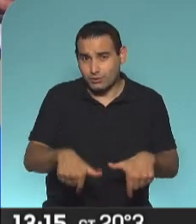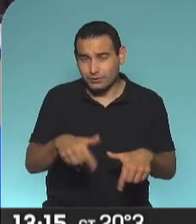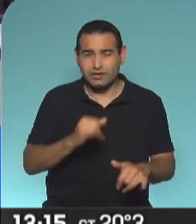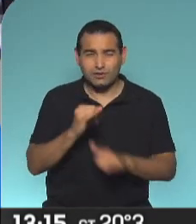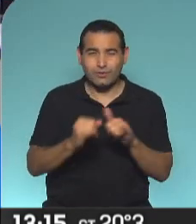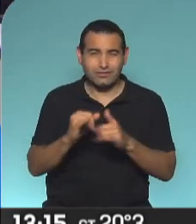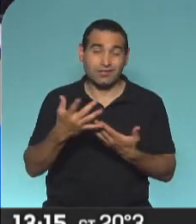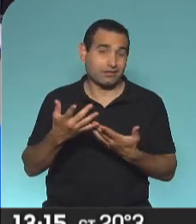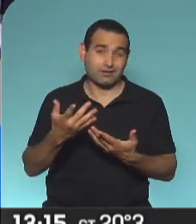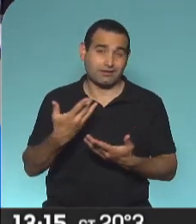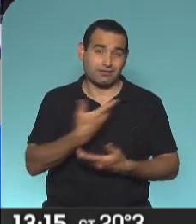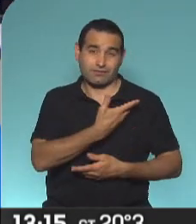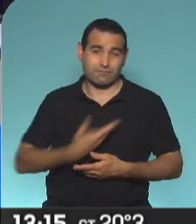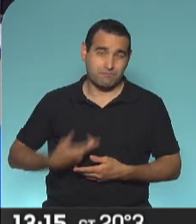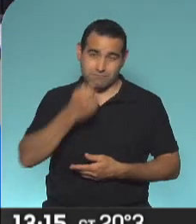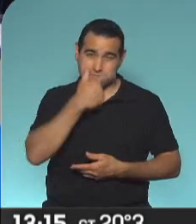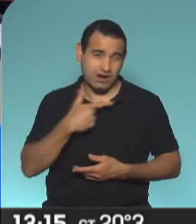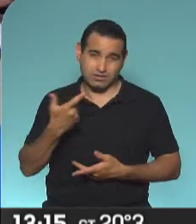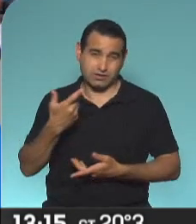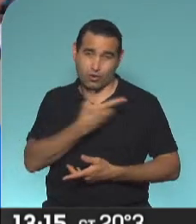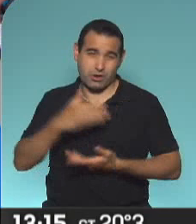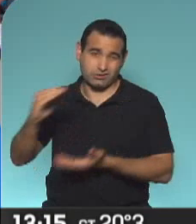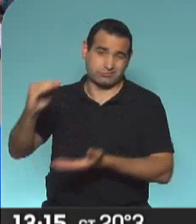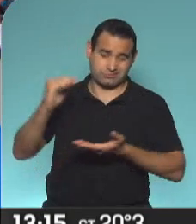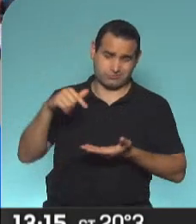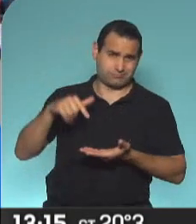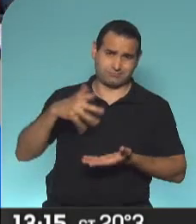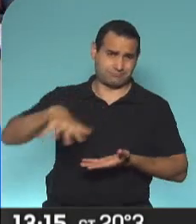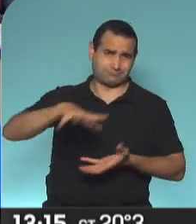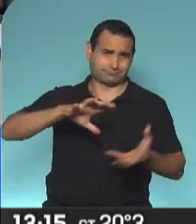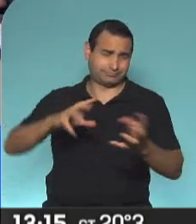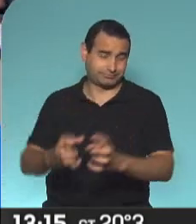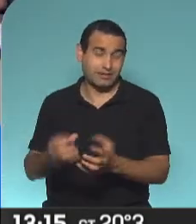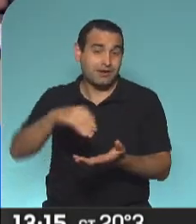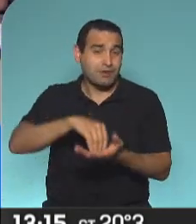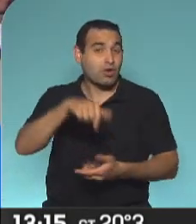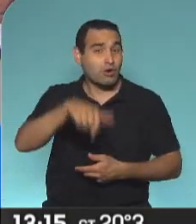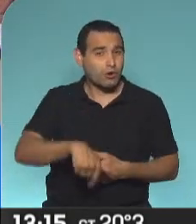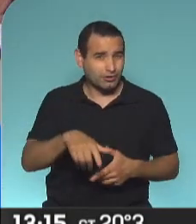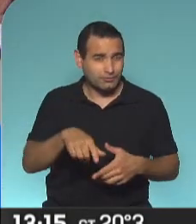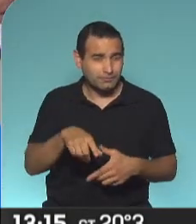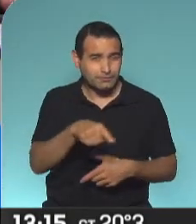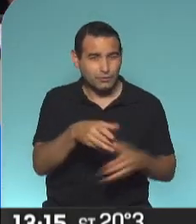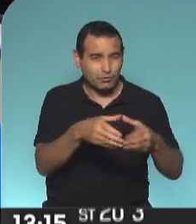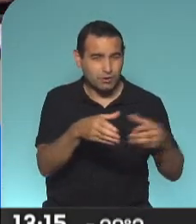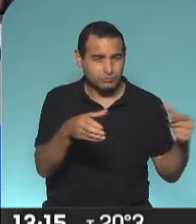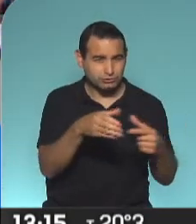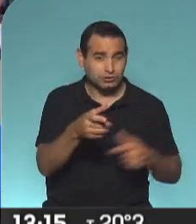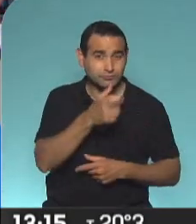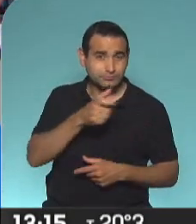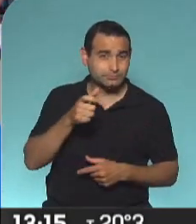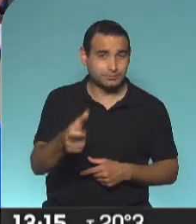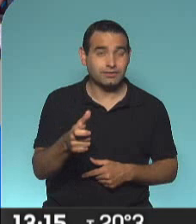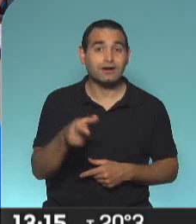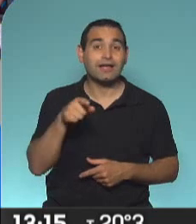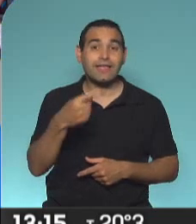y la herencia que dejó Mauricio Macri. Eso también permite lo que fue la respuesta de hoy que vos estabas señalando por parte de la oposición. Convocatoria